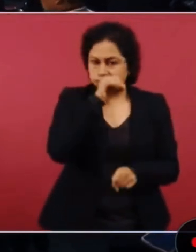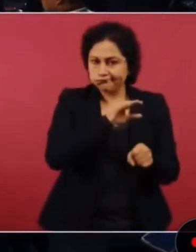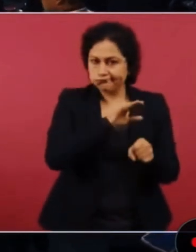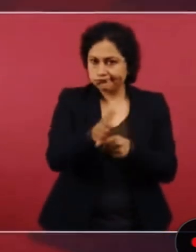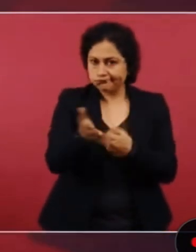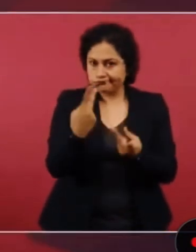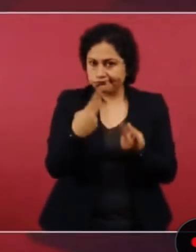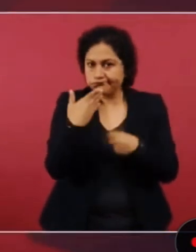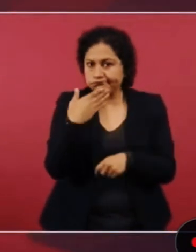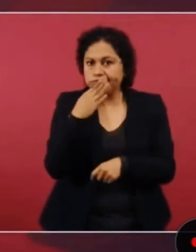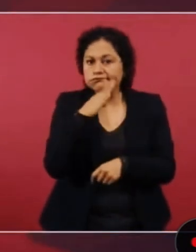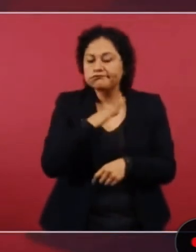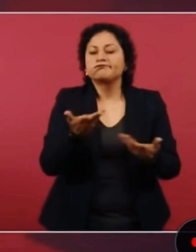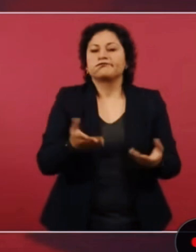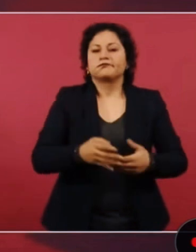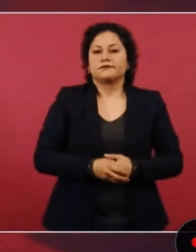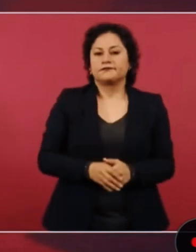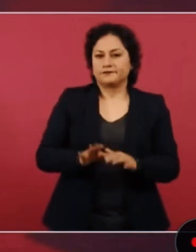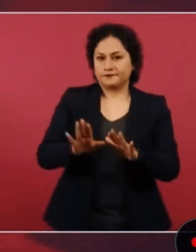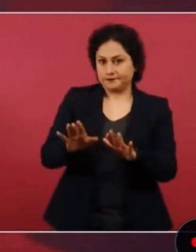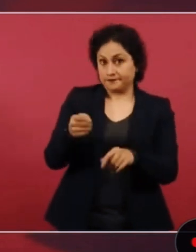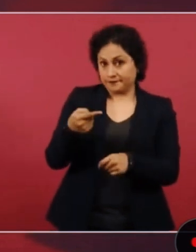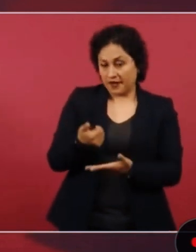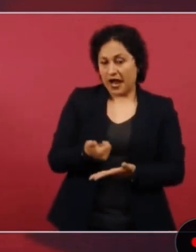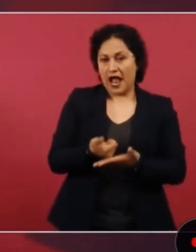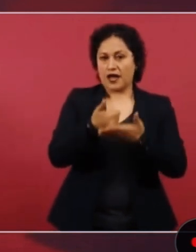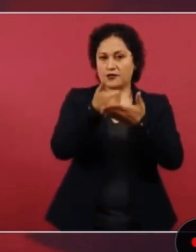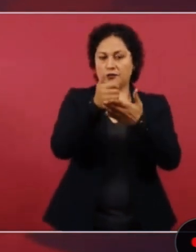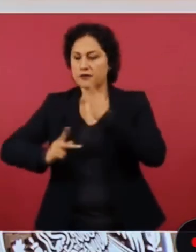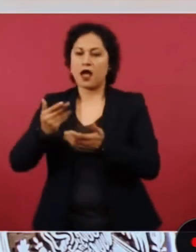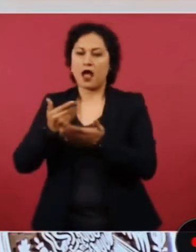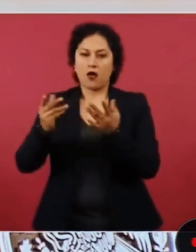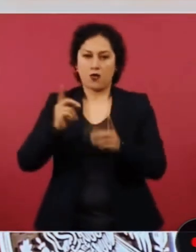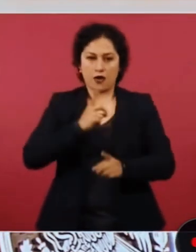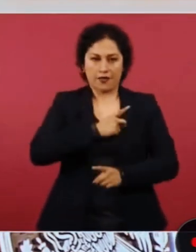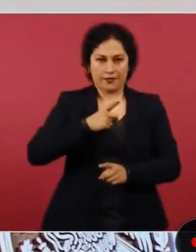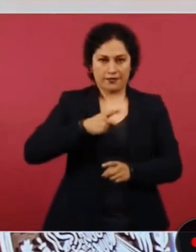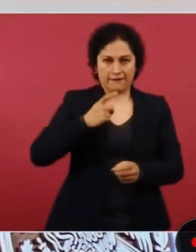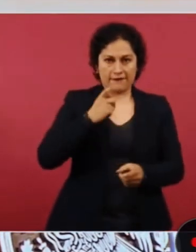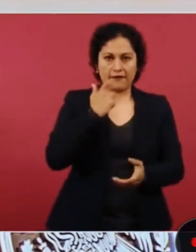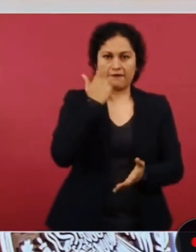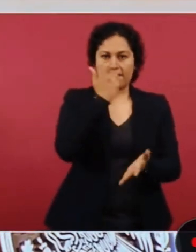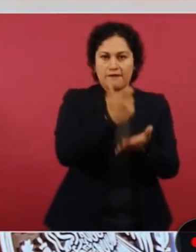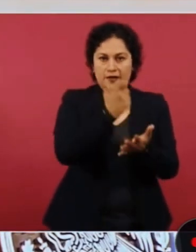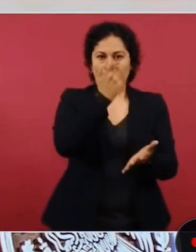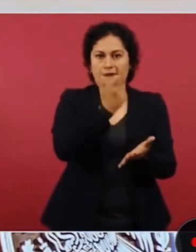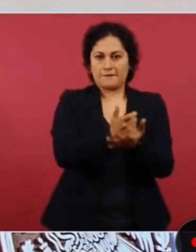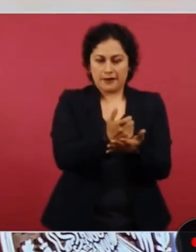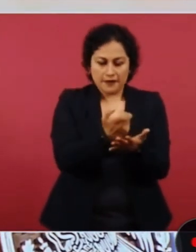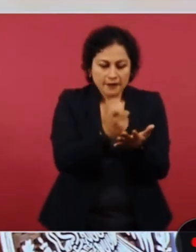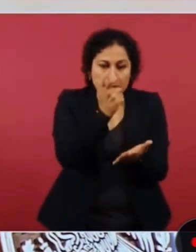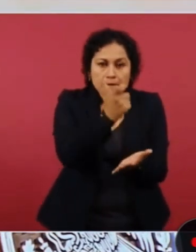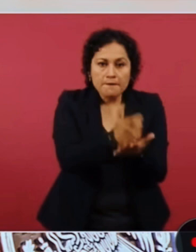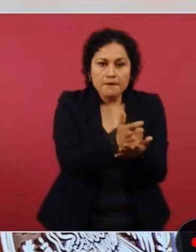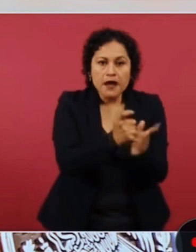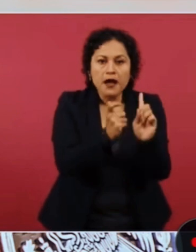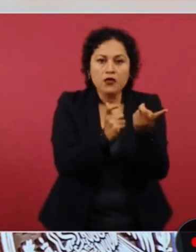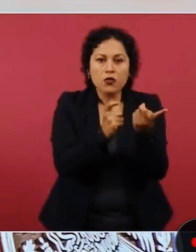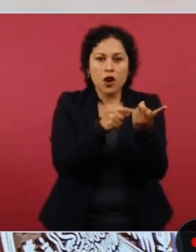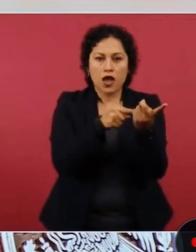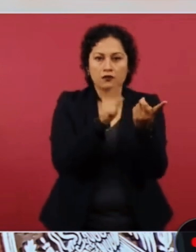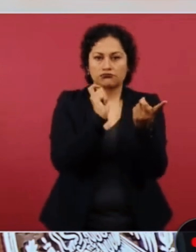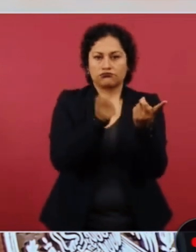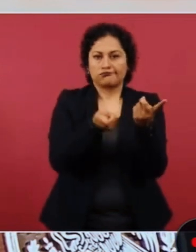apoya. Por ejemplo, hay un porcentaje de esto significa una disminución